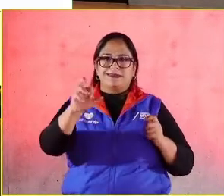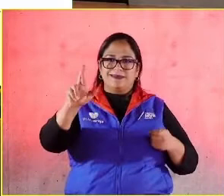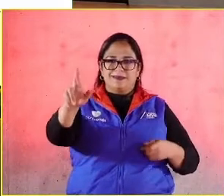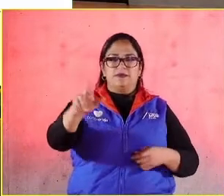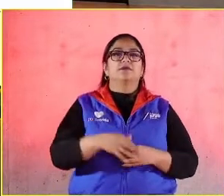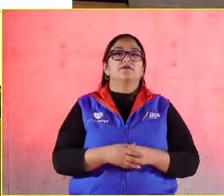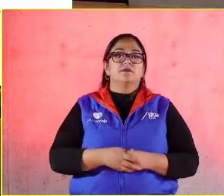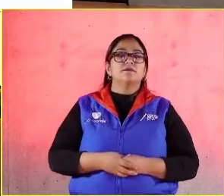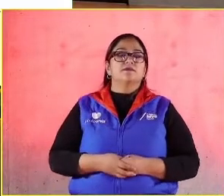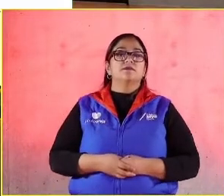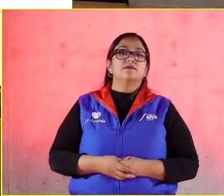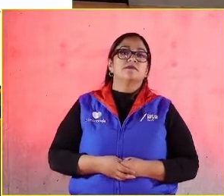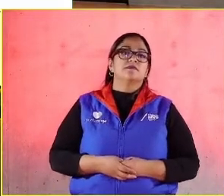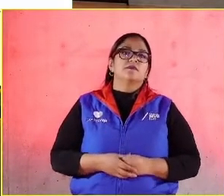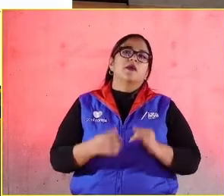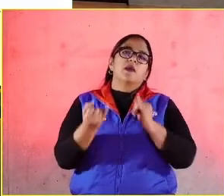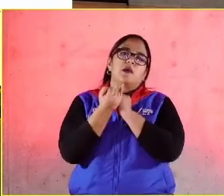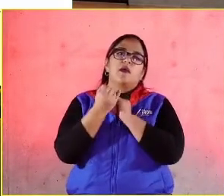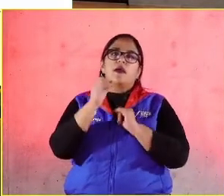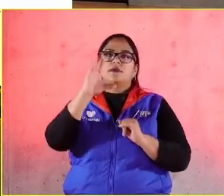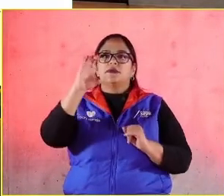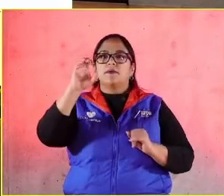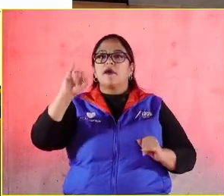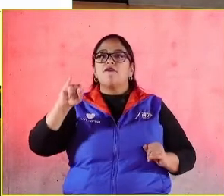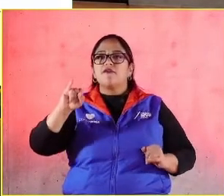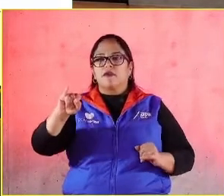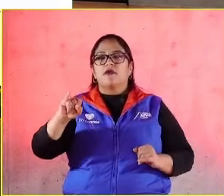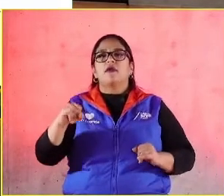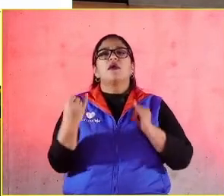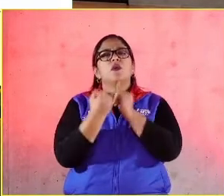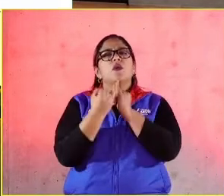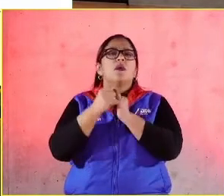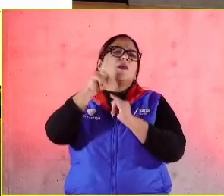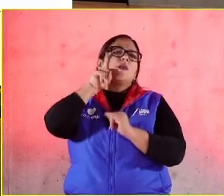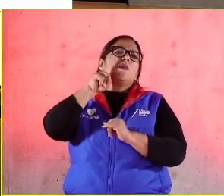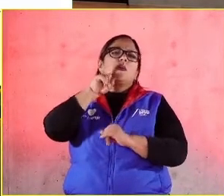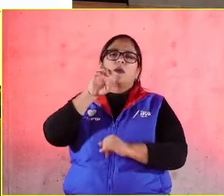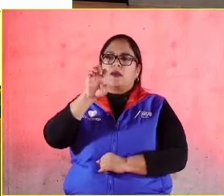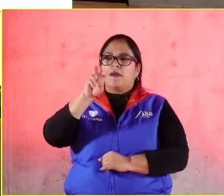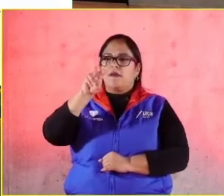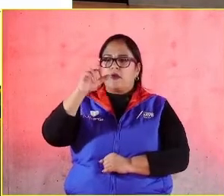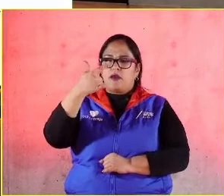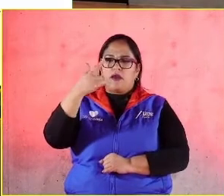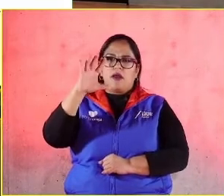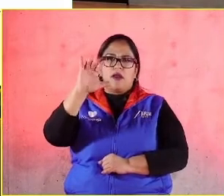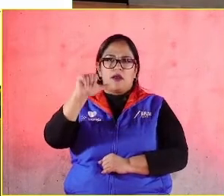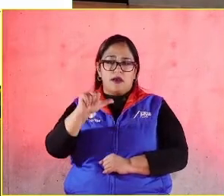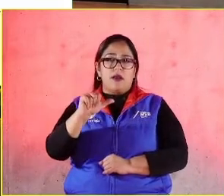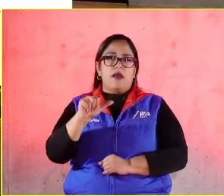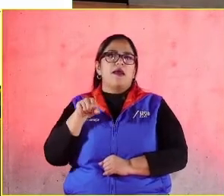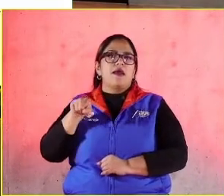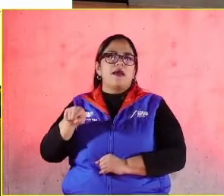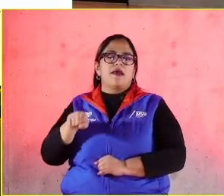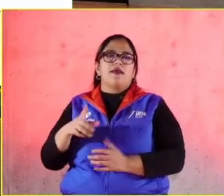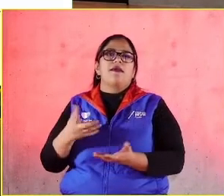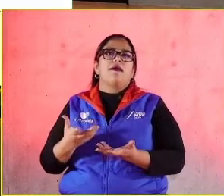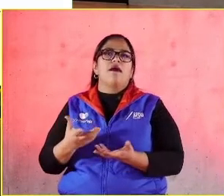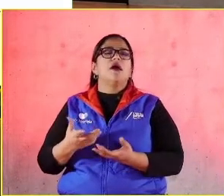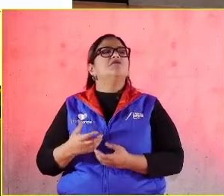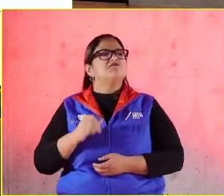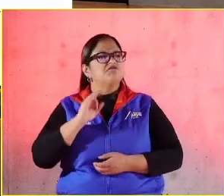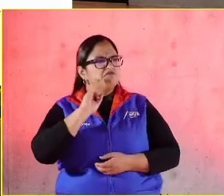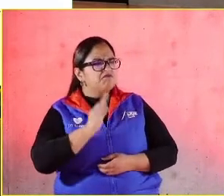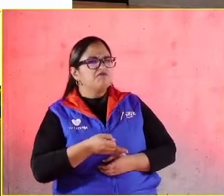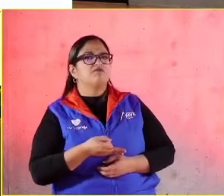su entidad federativa y a través del CEMEFI también en todo el país. Y a Evangelina que ha jugado la apuesta, Ceres ha jugado la